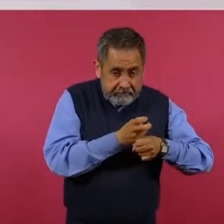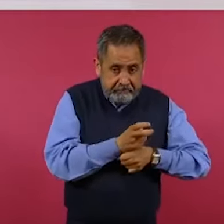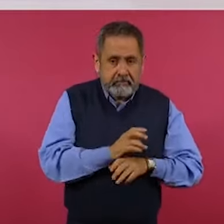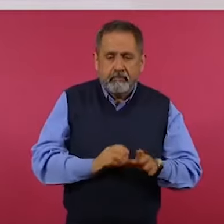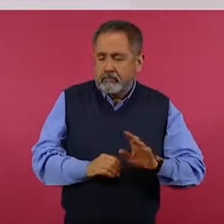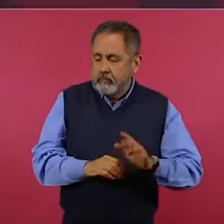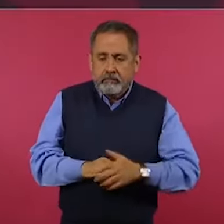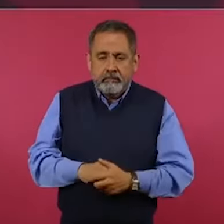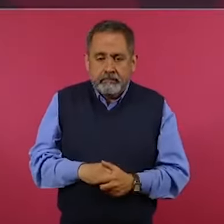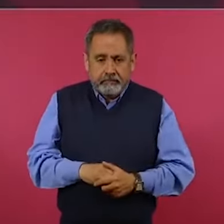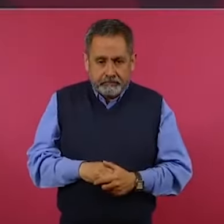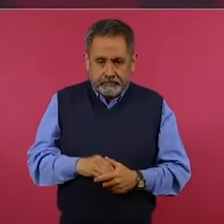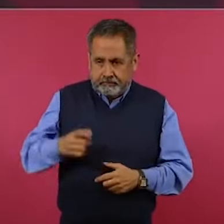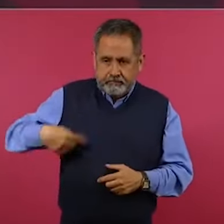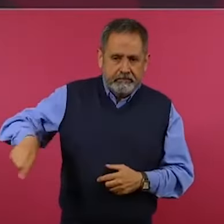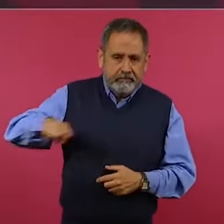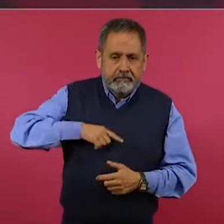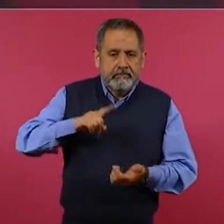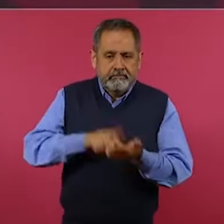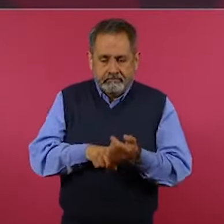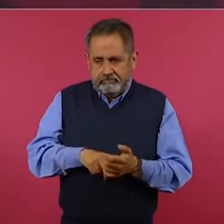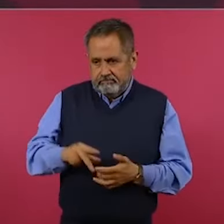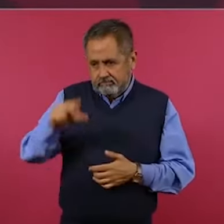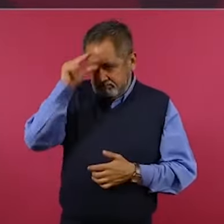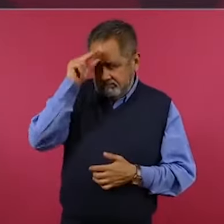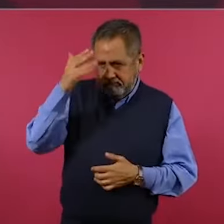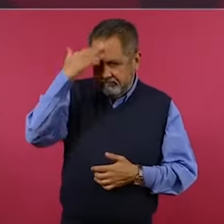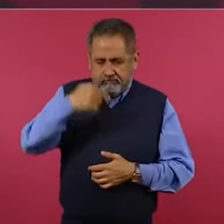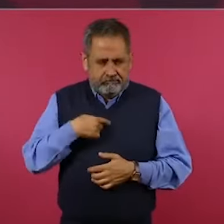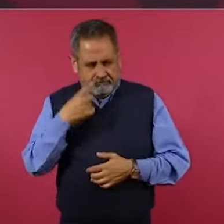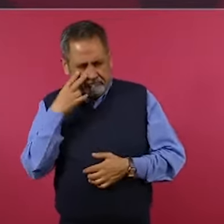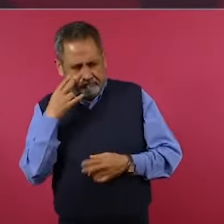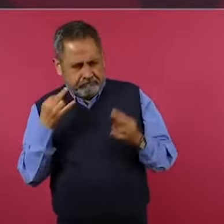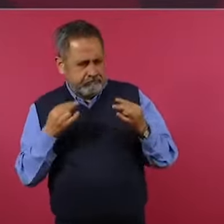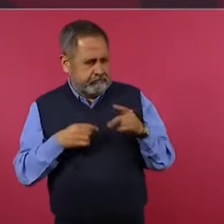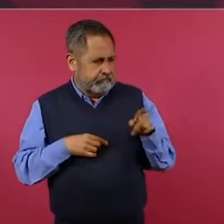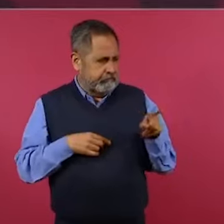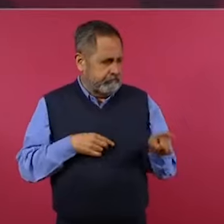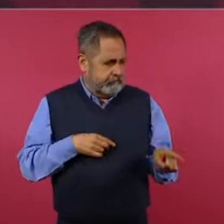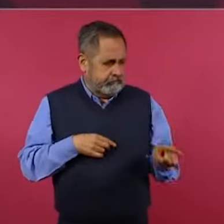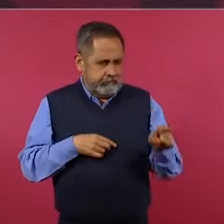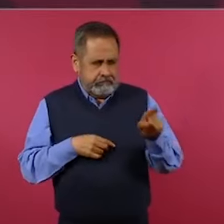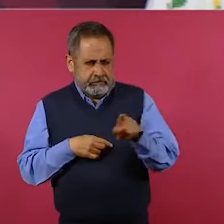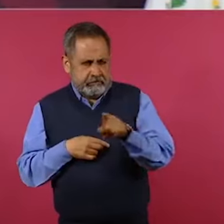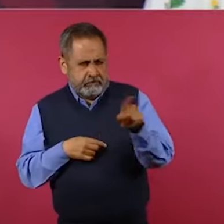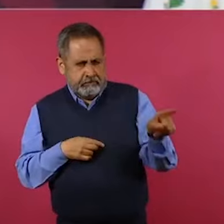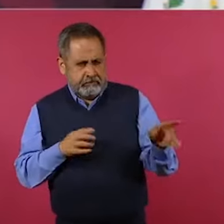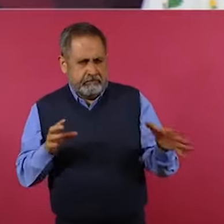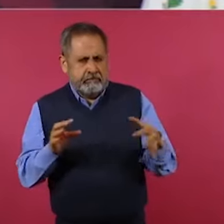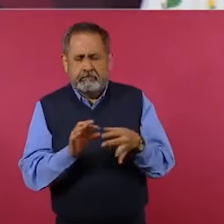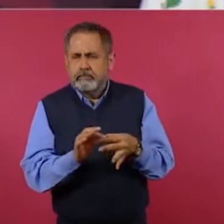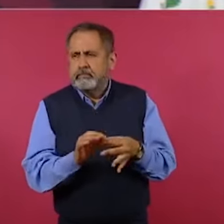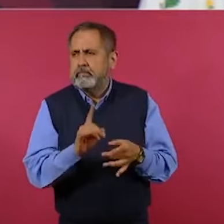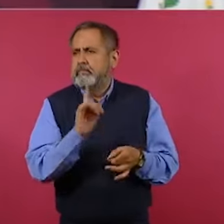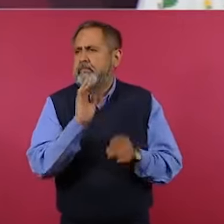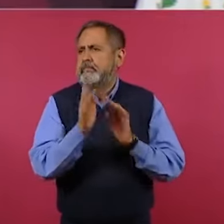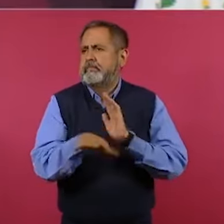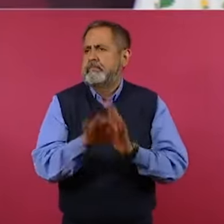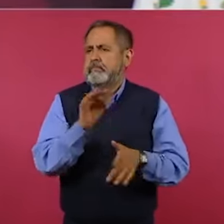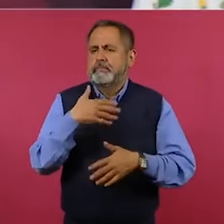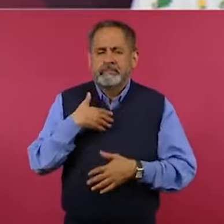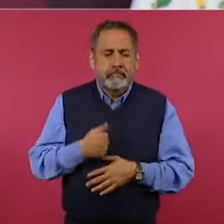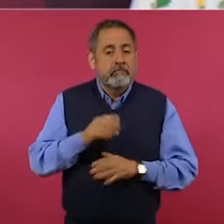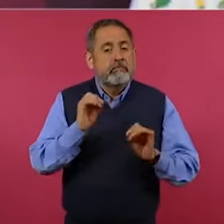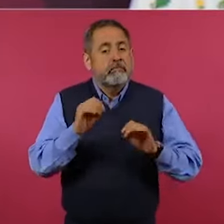inteligencia, porque la gente viene e informa. Entonces, aquí se sabe